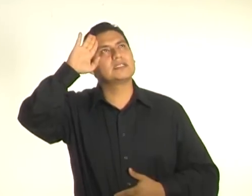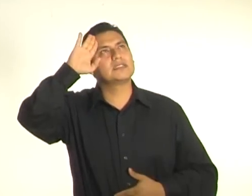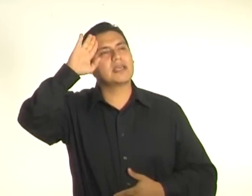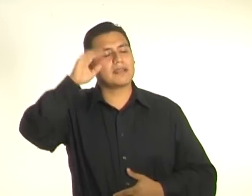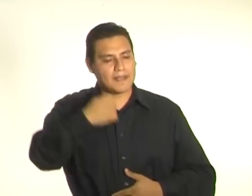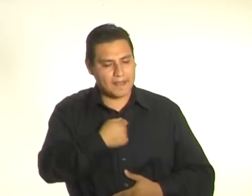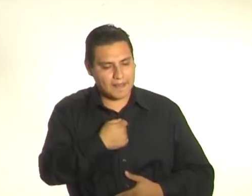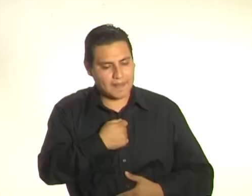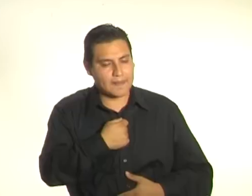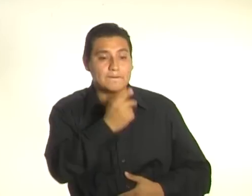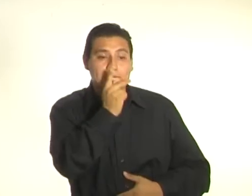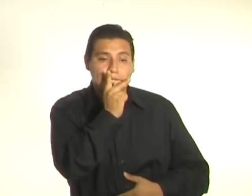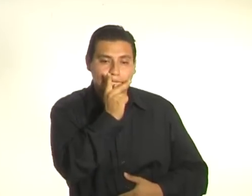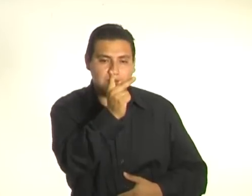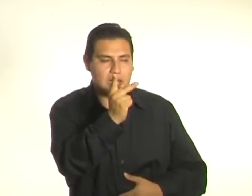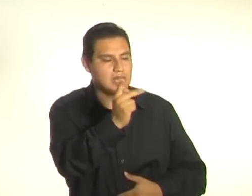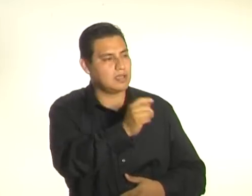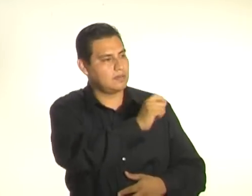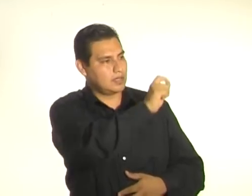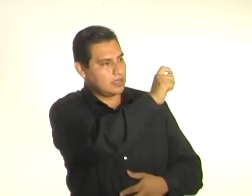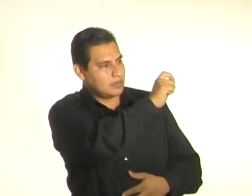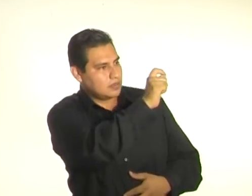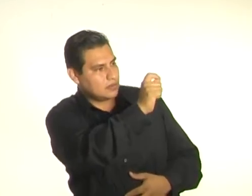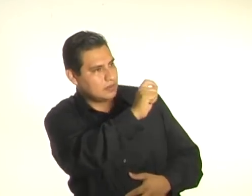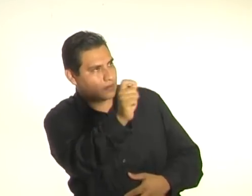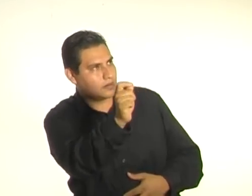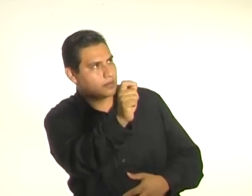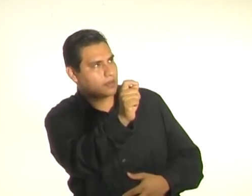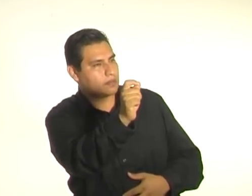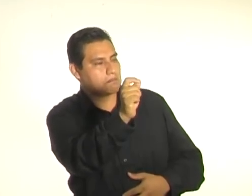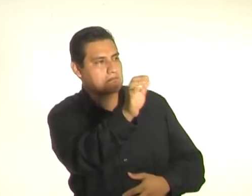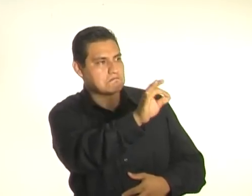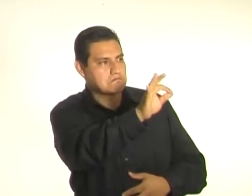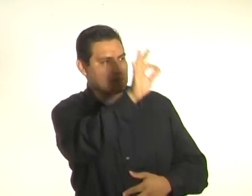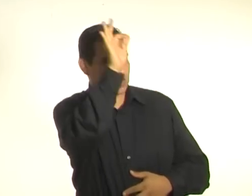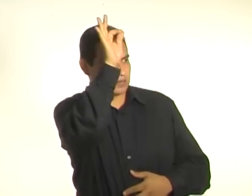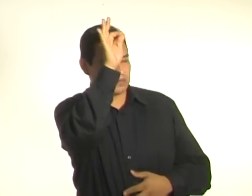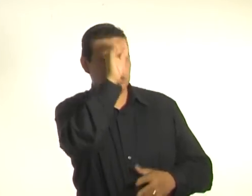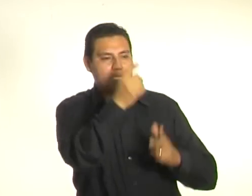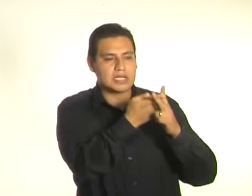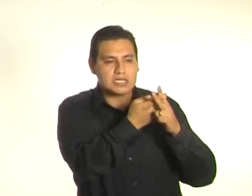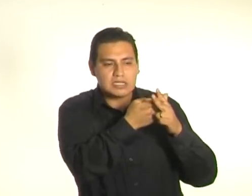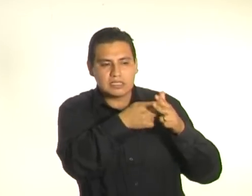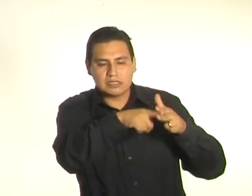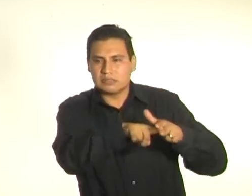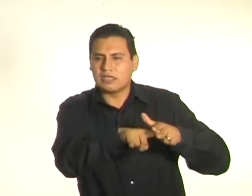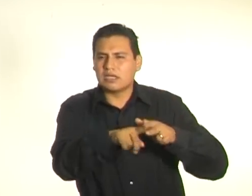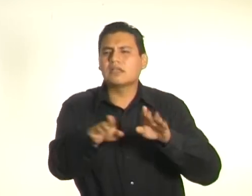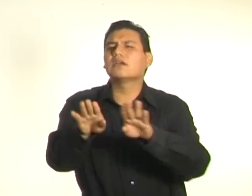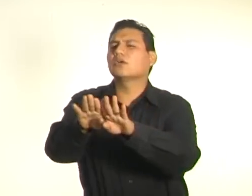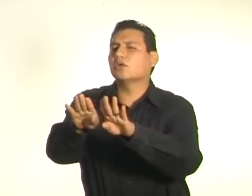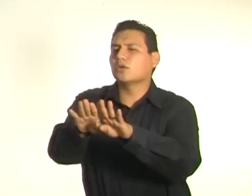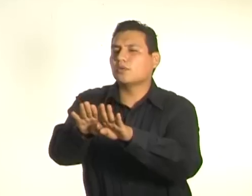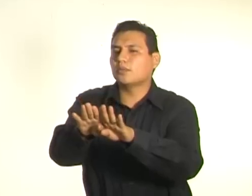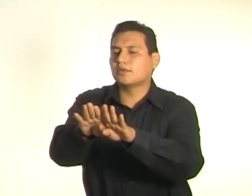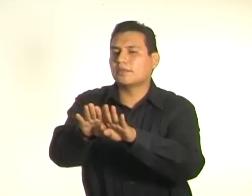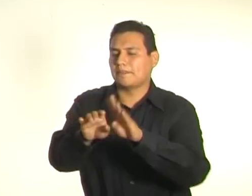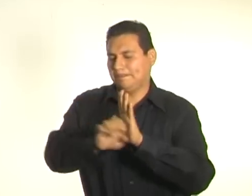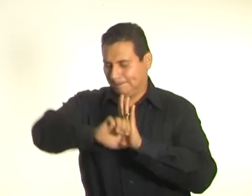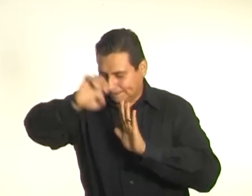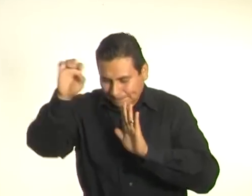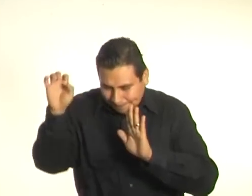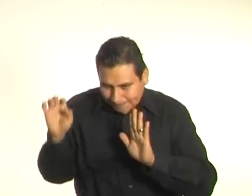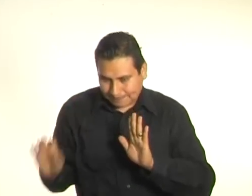que nos ayuden a abrir, abrir el inicio de la exposición. Por ejemplo,